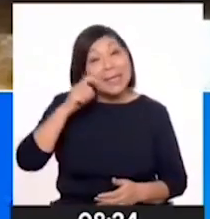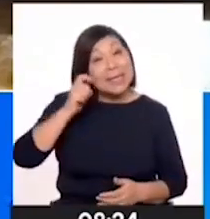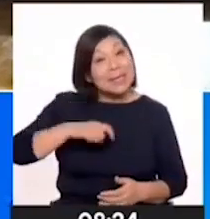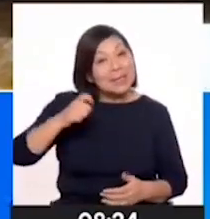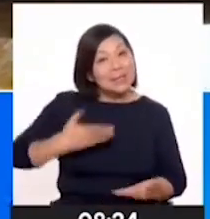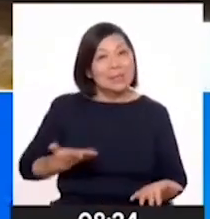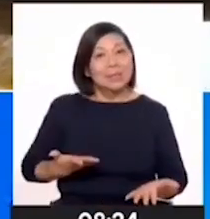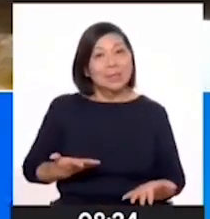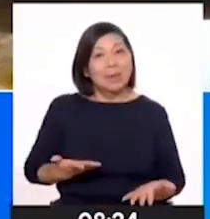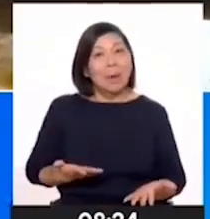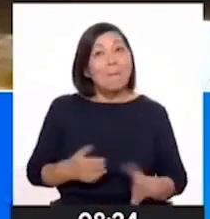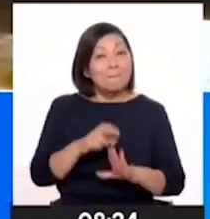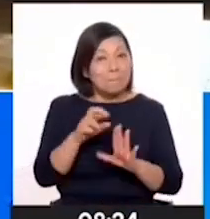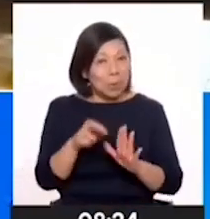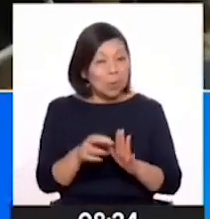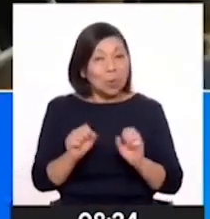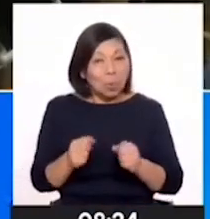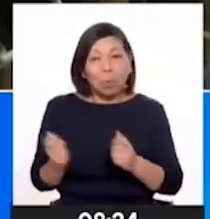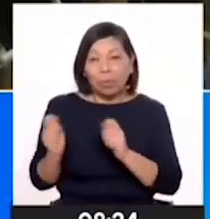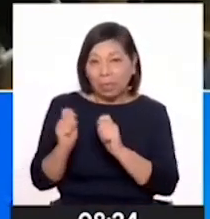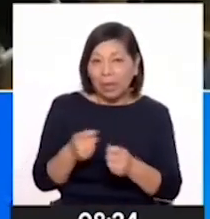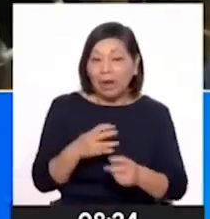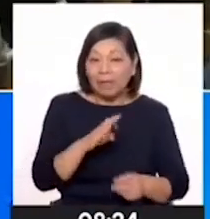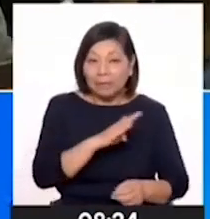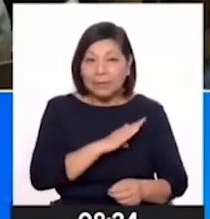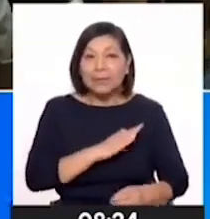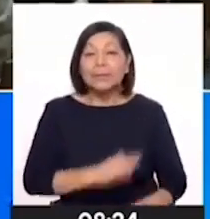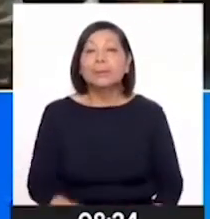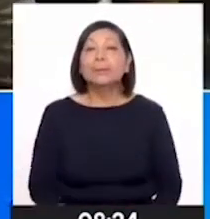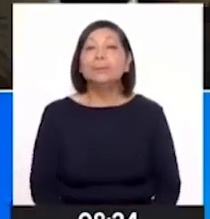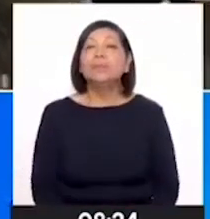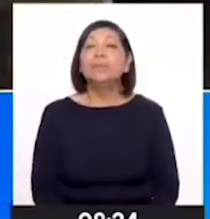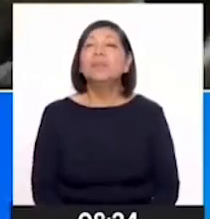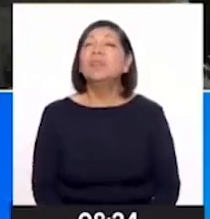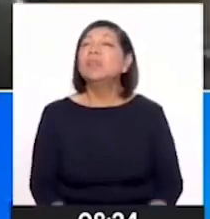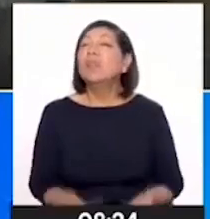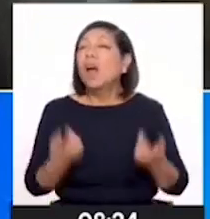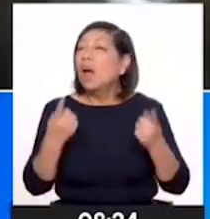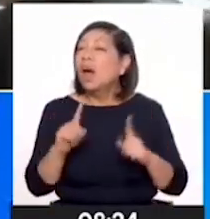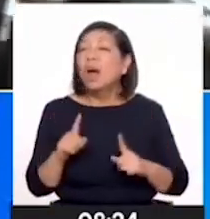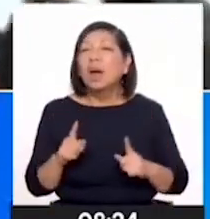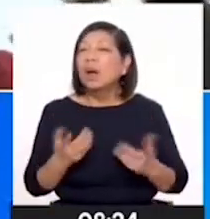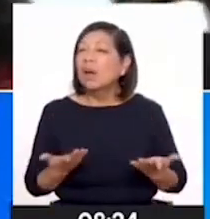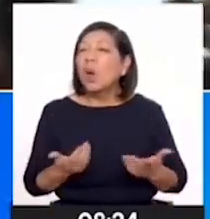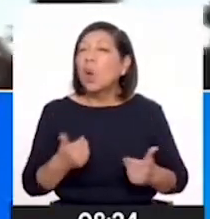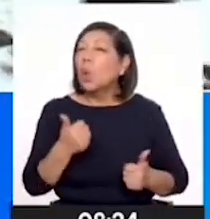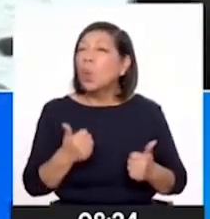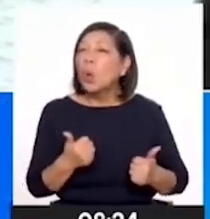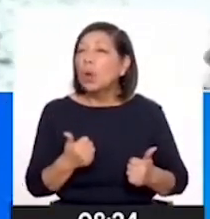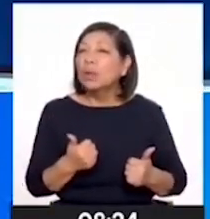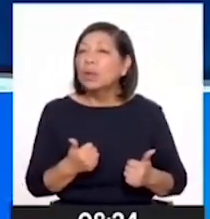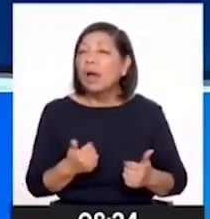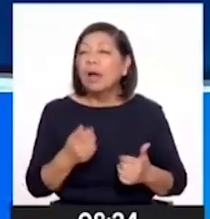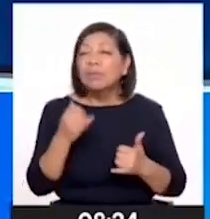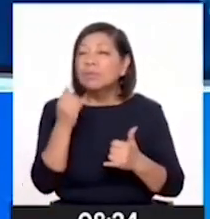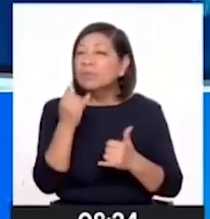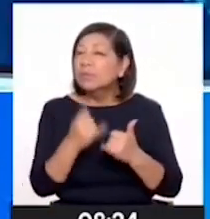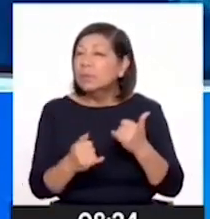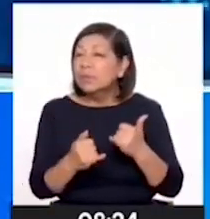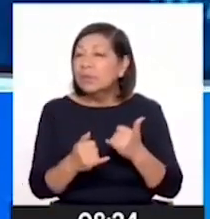necesitamos que estos proyectos se puedan cristalizar. ¿A qué acuerdos se llegaron y cuáles son los resultados